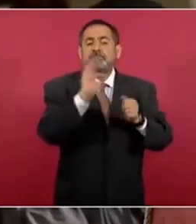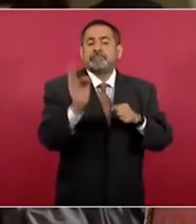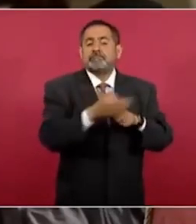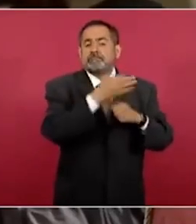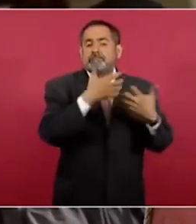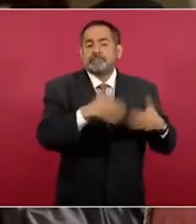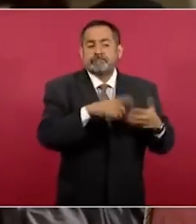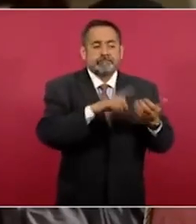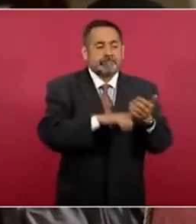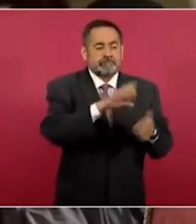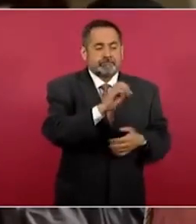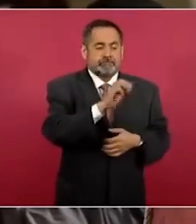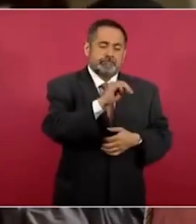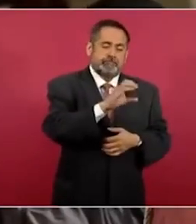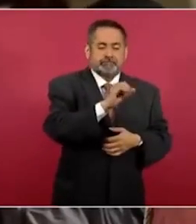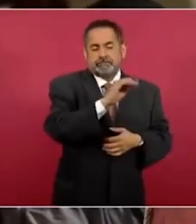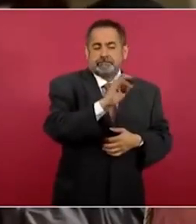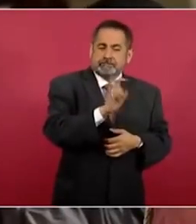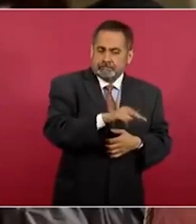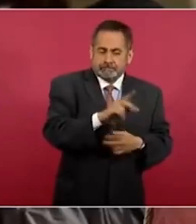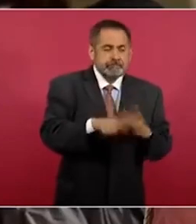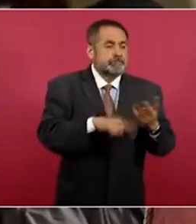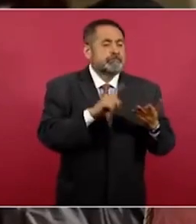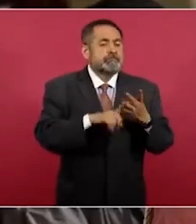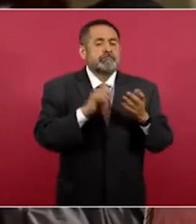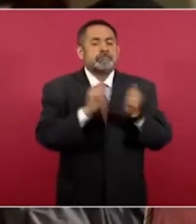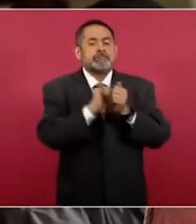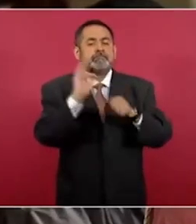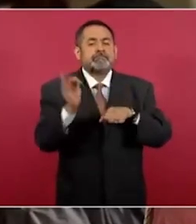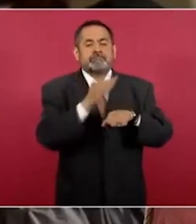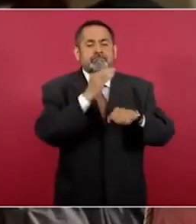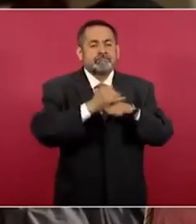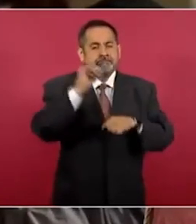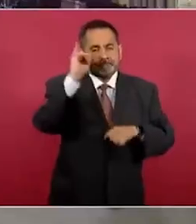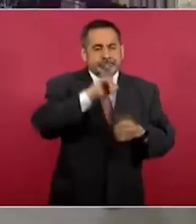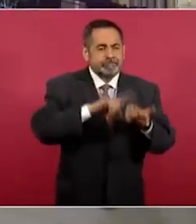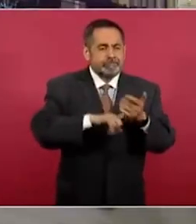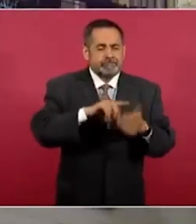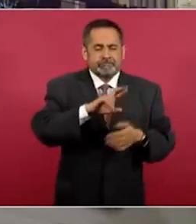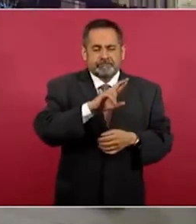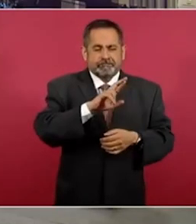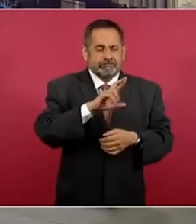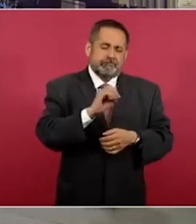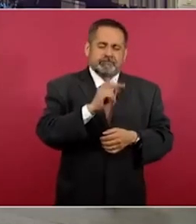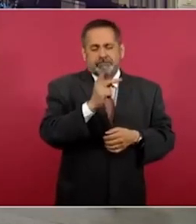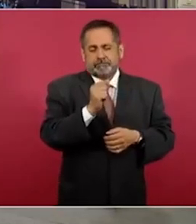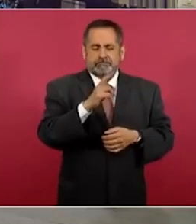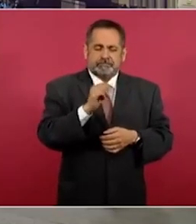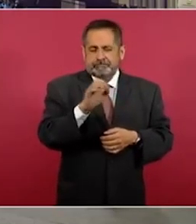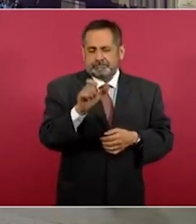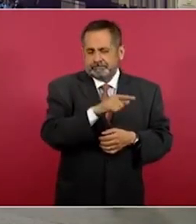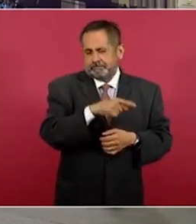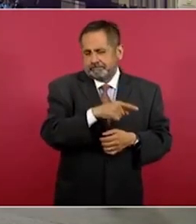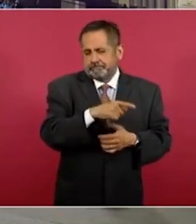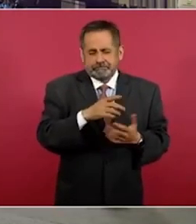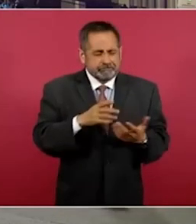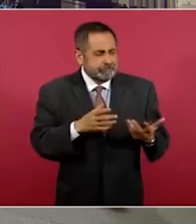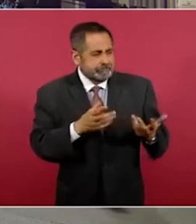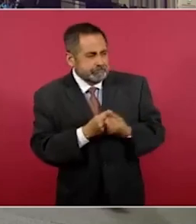Industriales, la CONCAMIN y la Confederación Patronal de la República Mexicana, COPARMEX. Estos